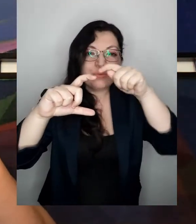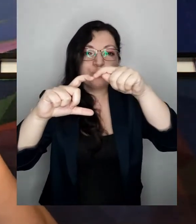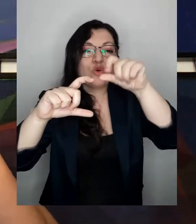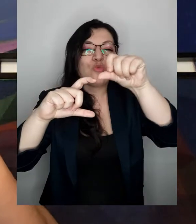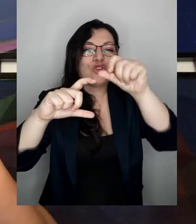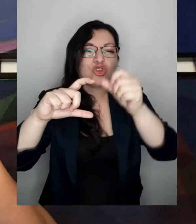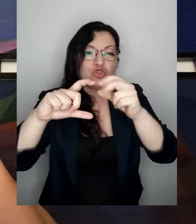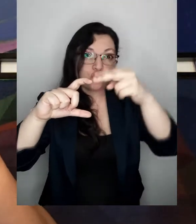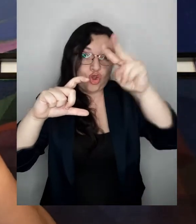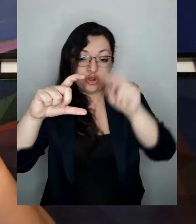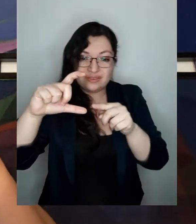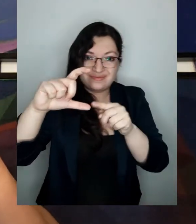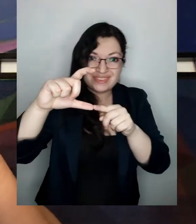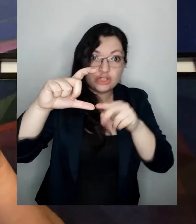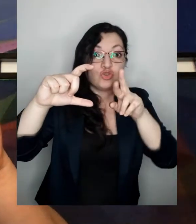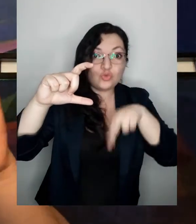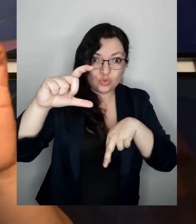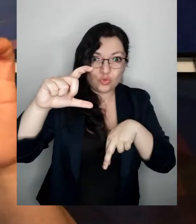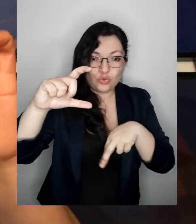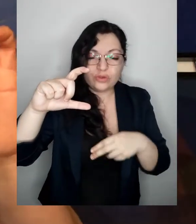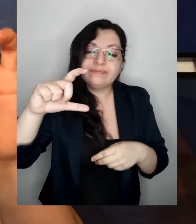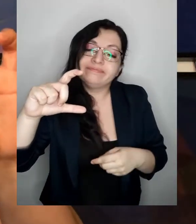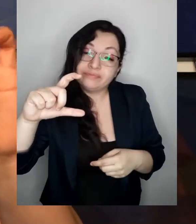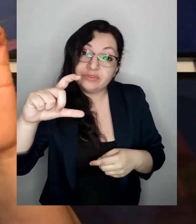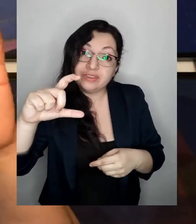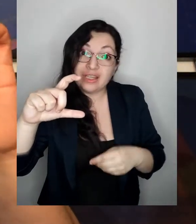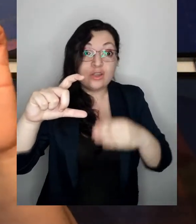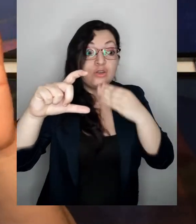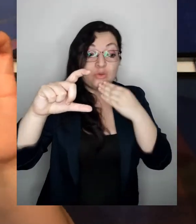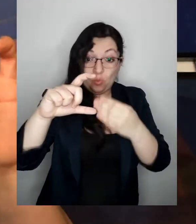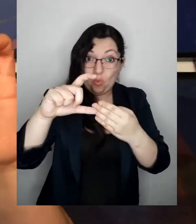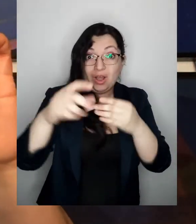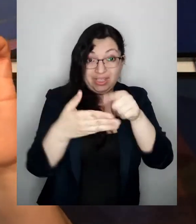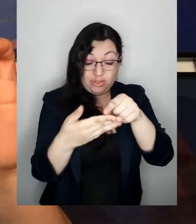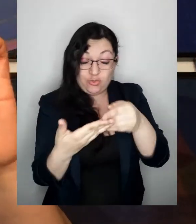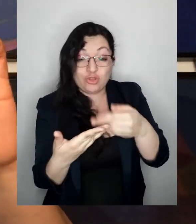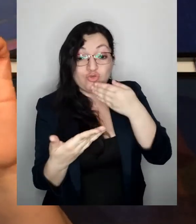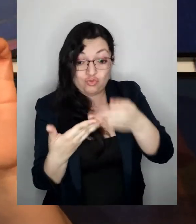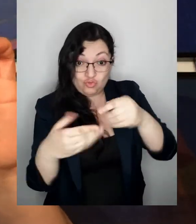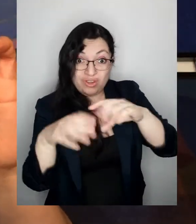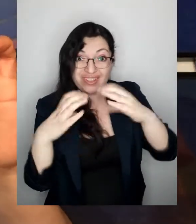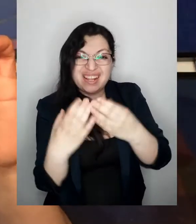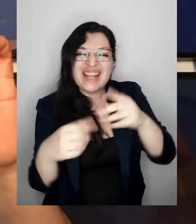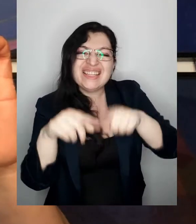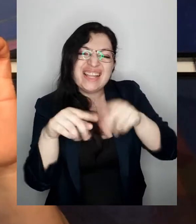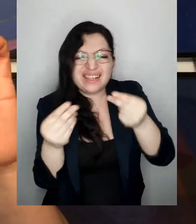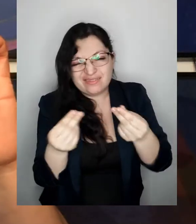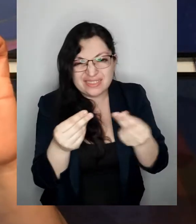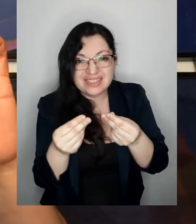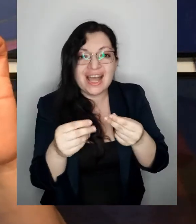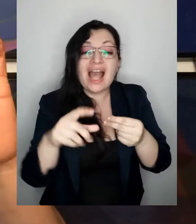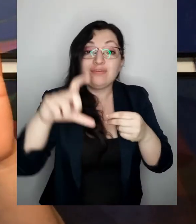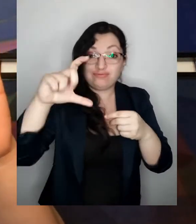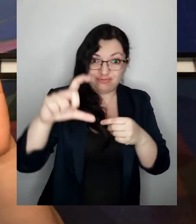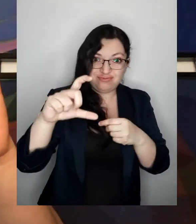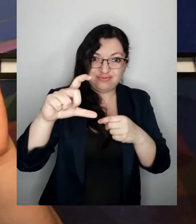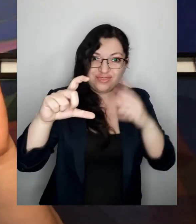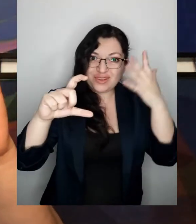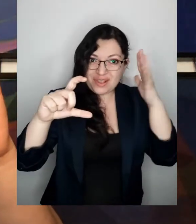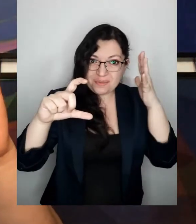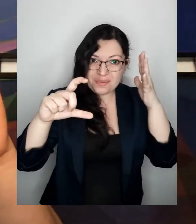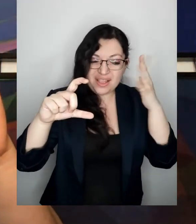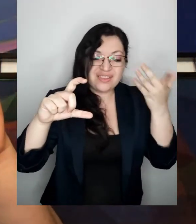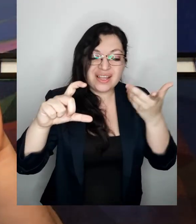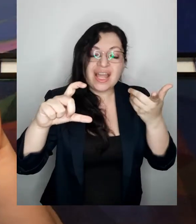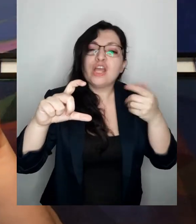el pulgar en el polo sur y una vez que sostengas así tu tierra con la otra mano te